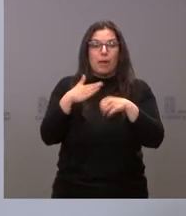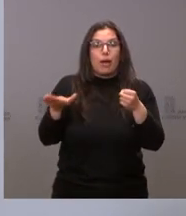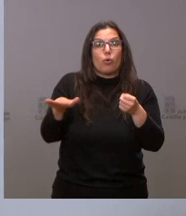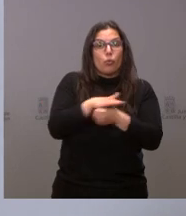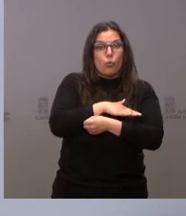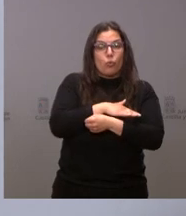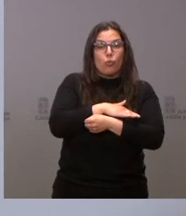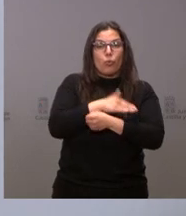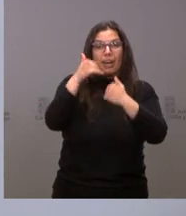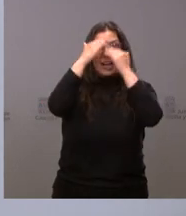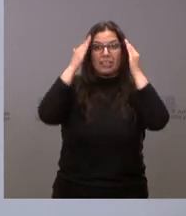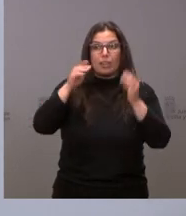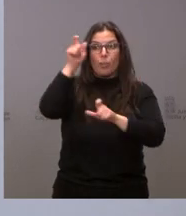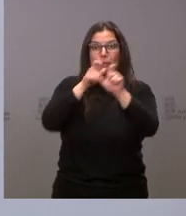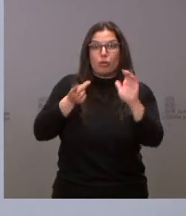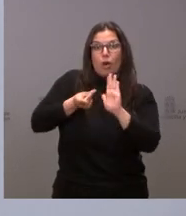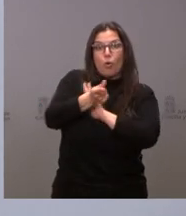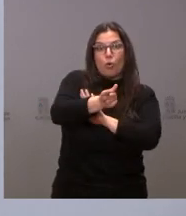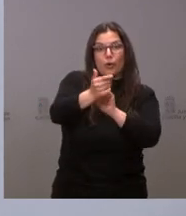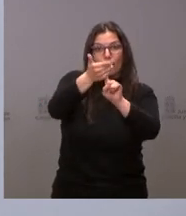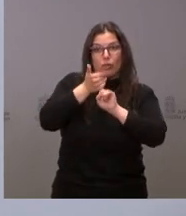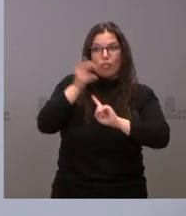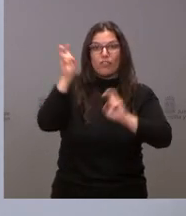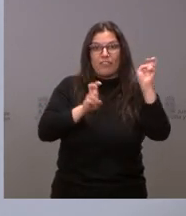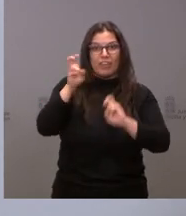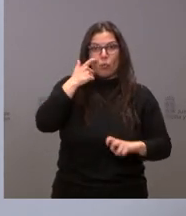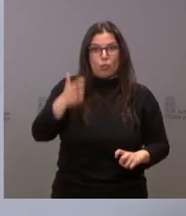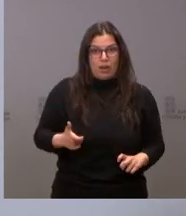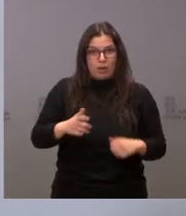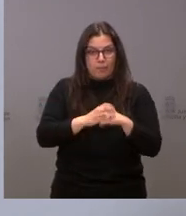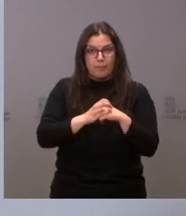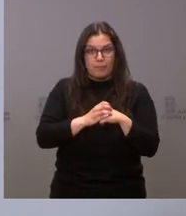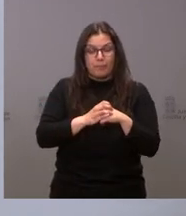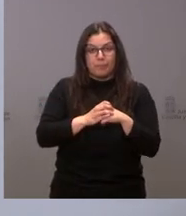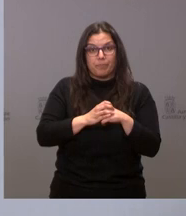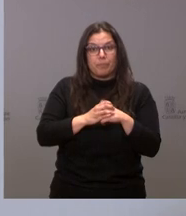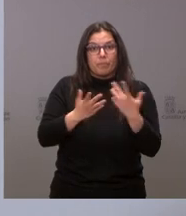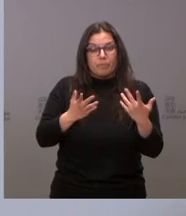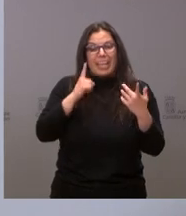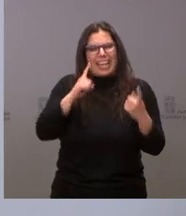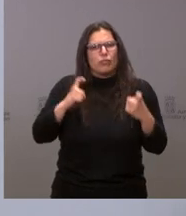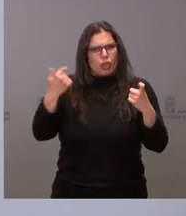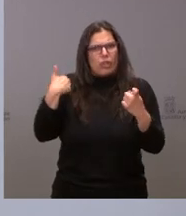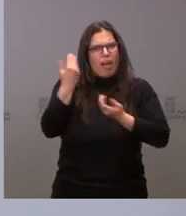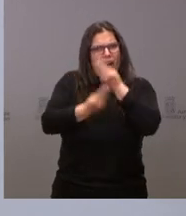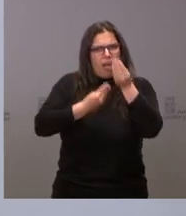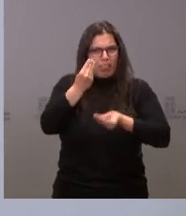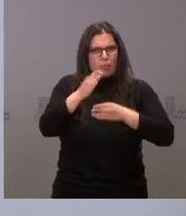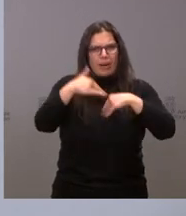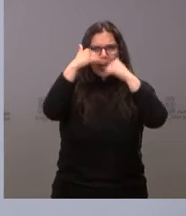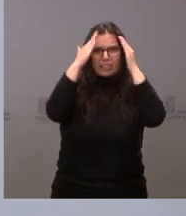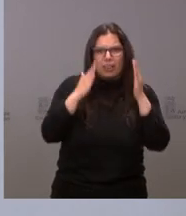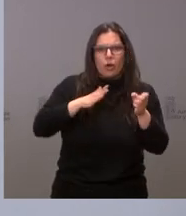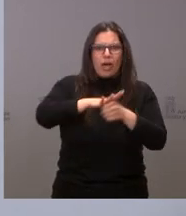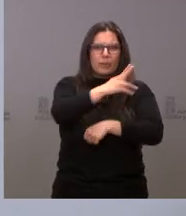la atención de los refugiados ucranianos. Entendemos que el esfuerzo que ya estamos haciendo de atención en el